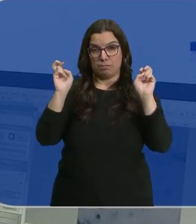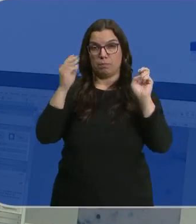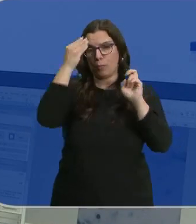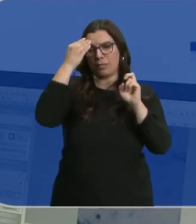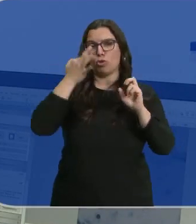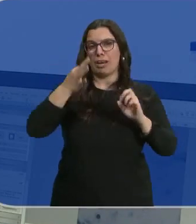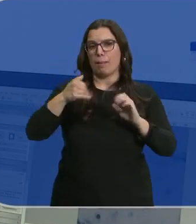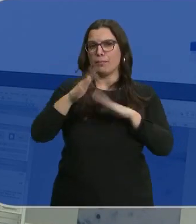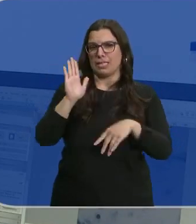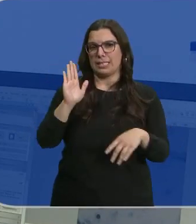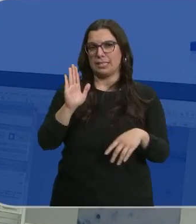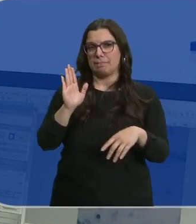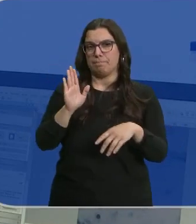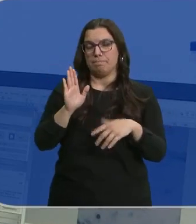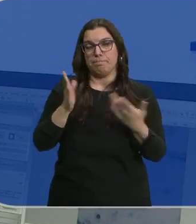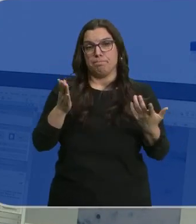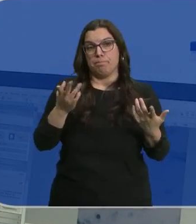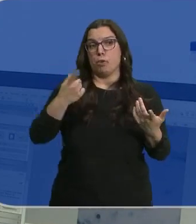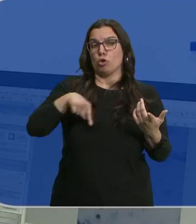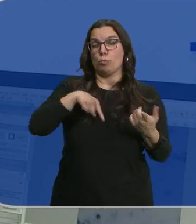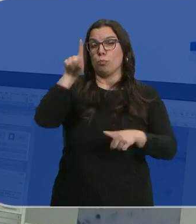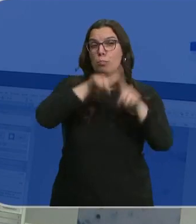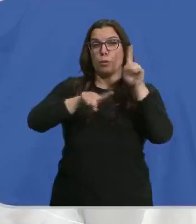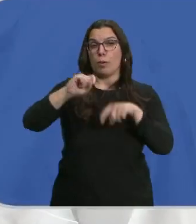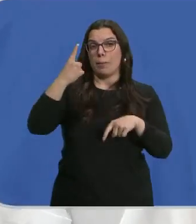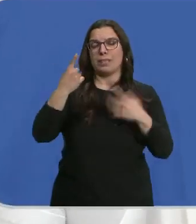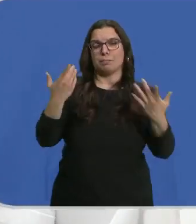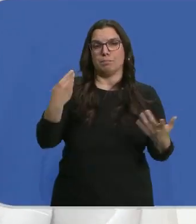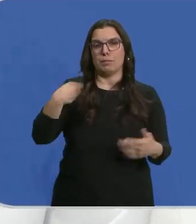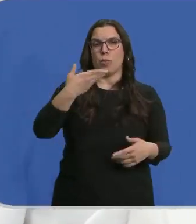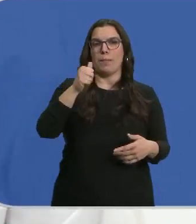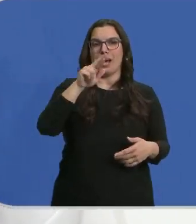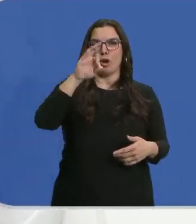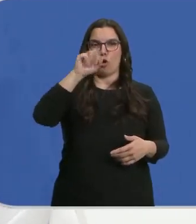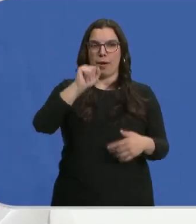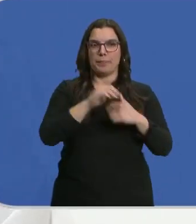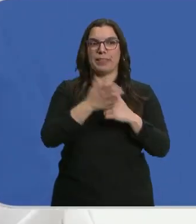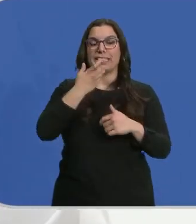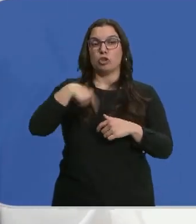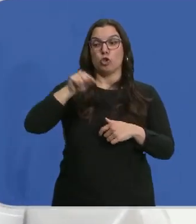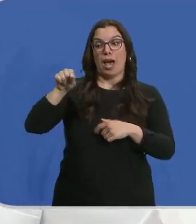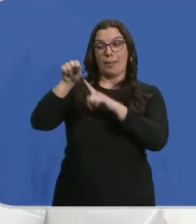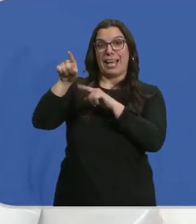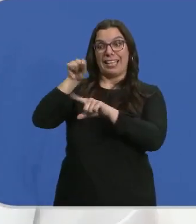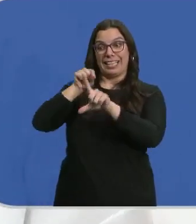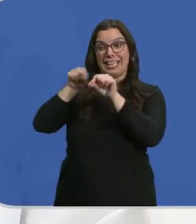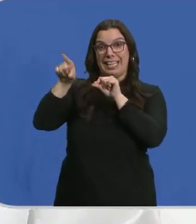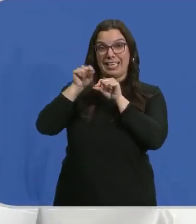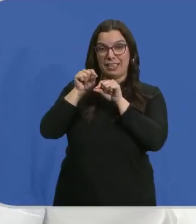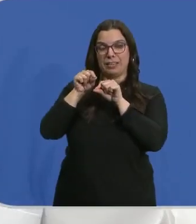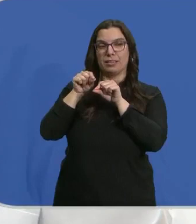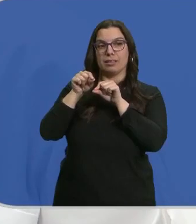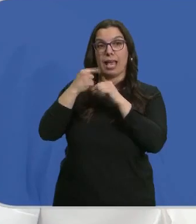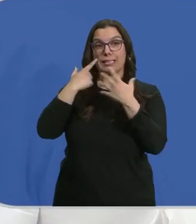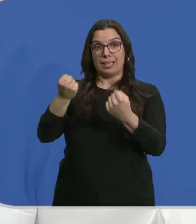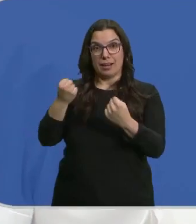va a ser superior y nuestro gran problema es la barroa. Nosotros al poder seleccionar la abeja que nosotros la